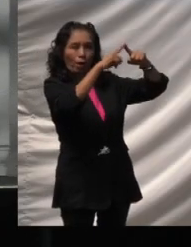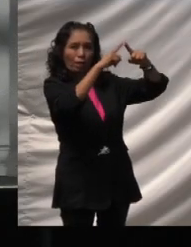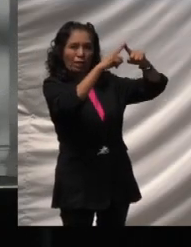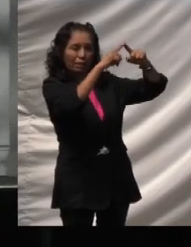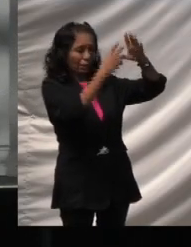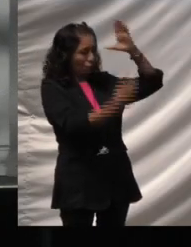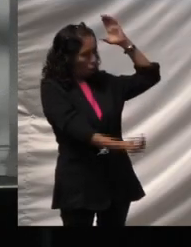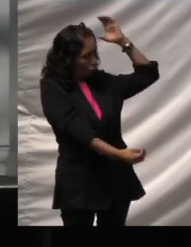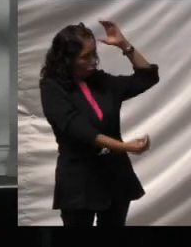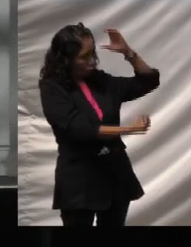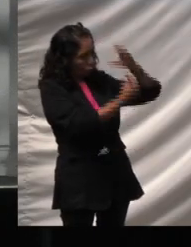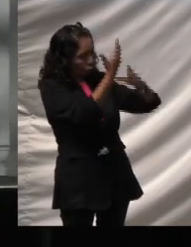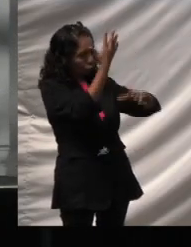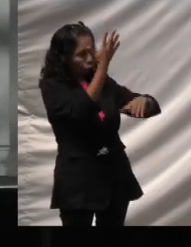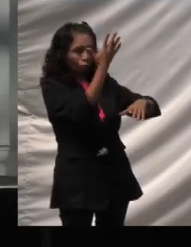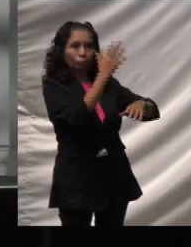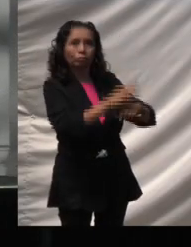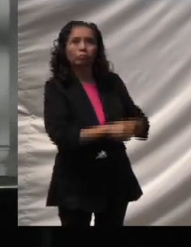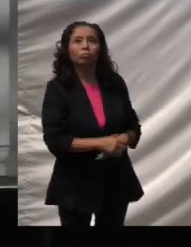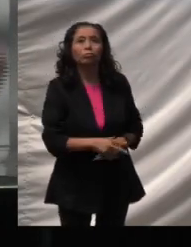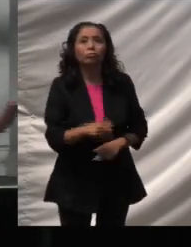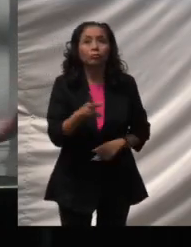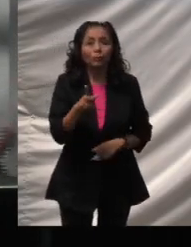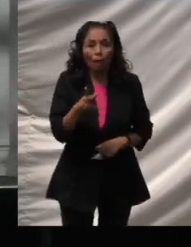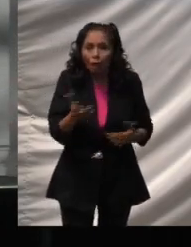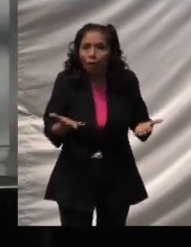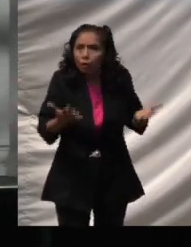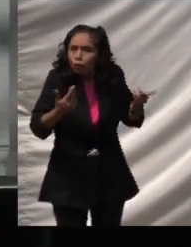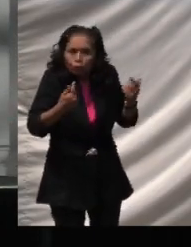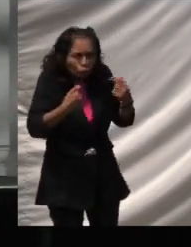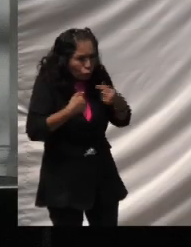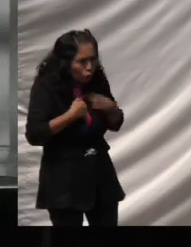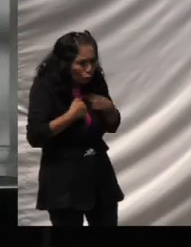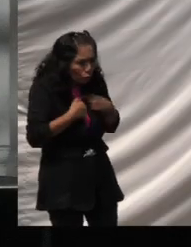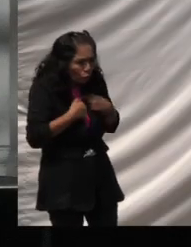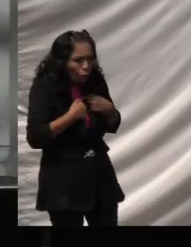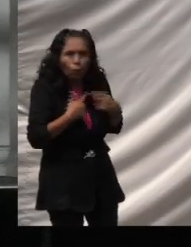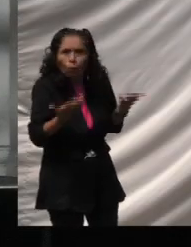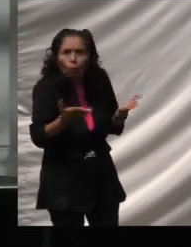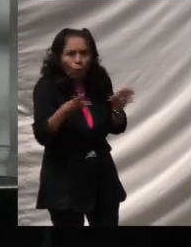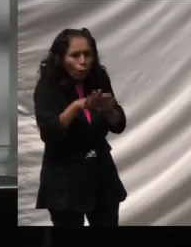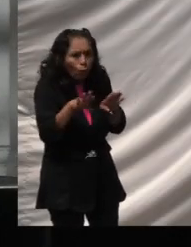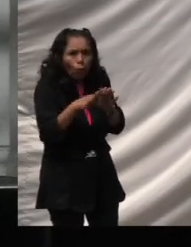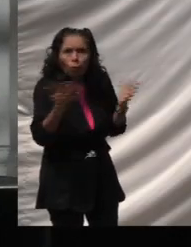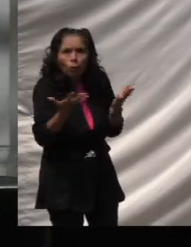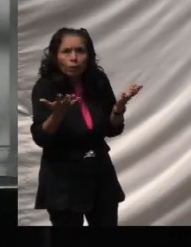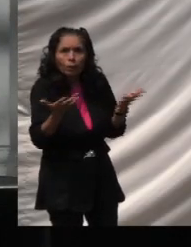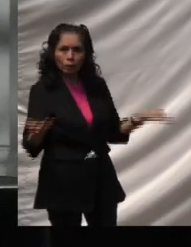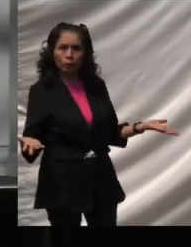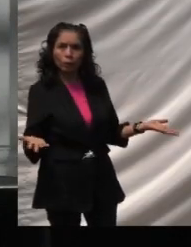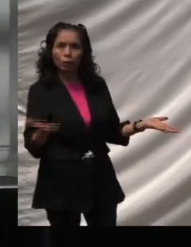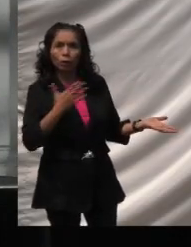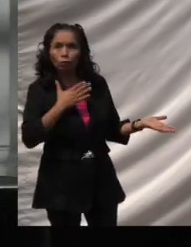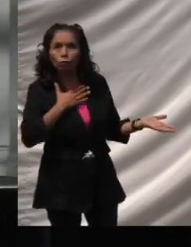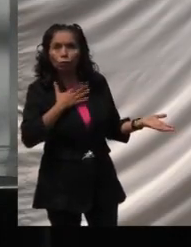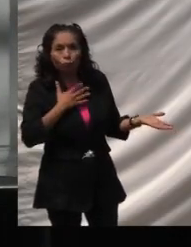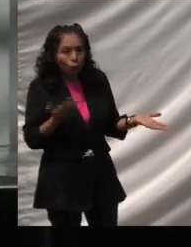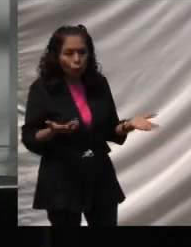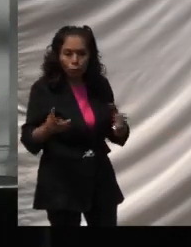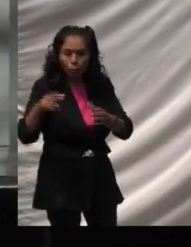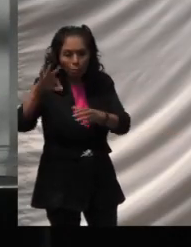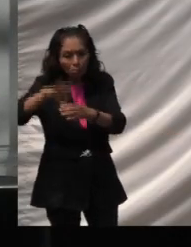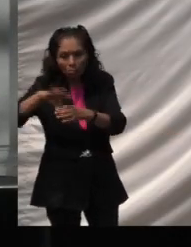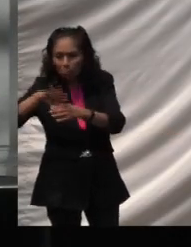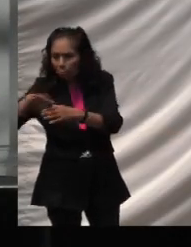—replicó la diosa. —Pero, ¿cómo voy a hacer todo eso siendo un simple recorrector de cultivo?